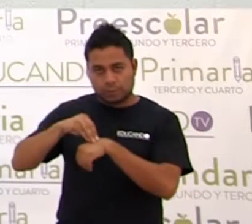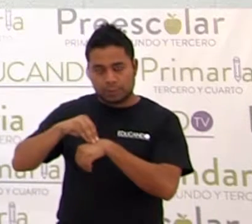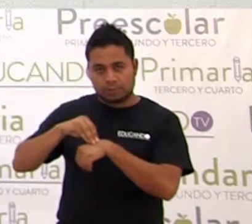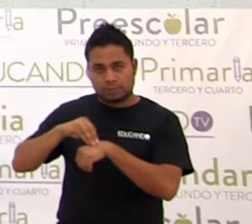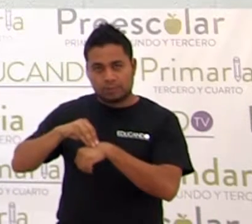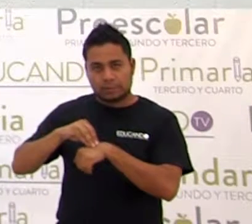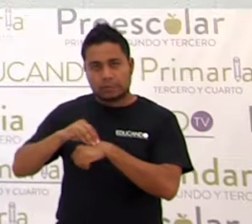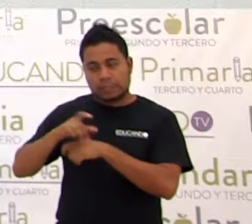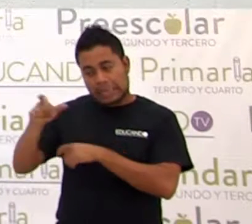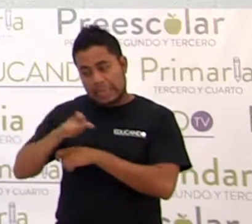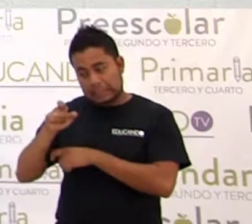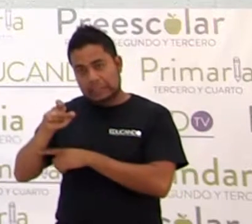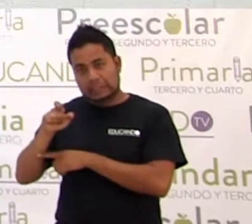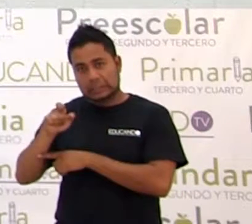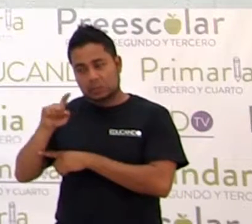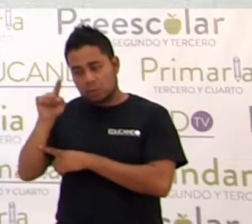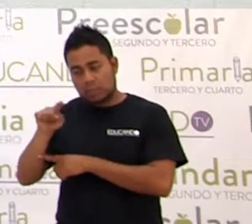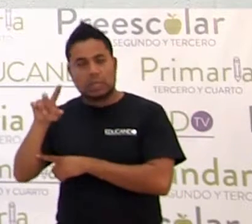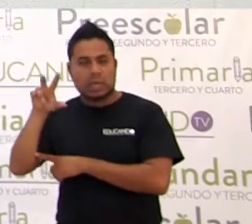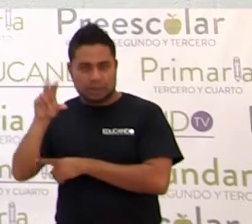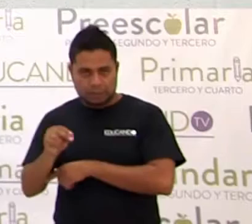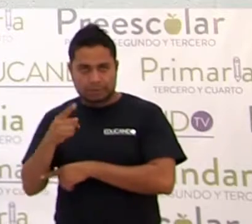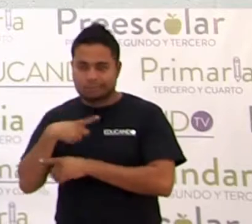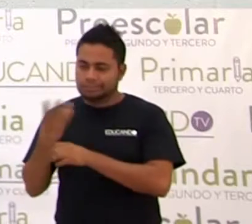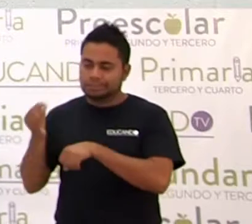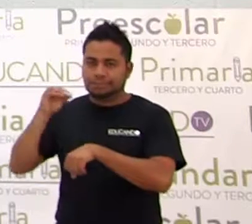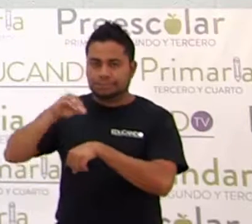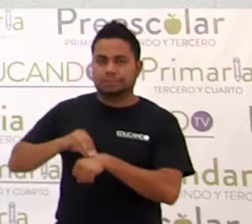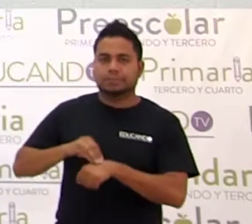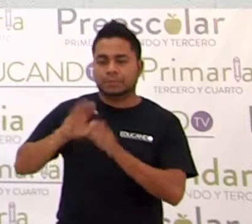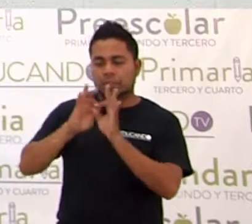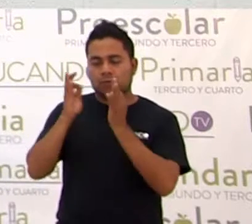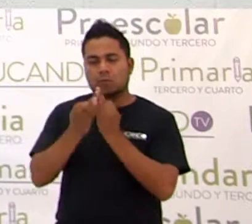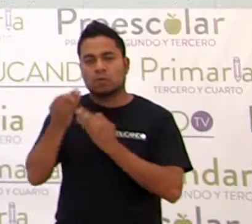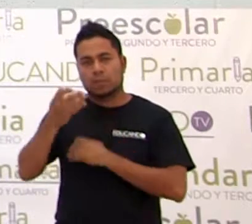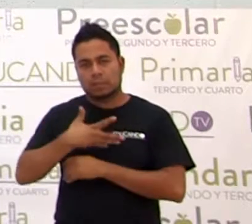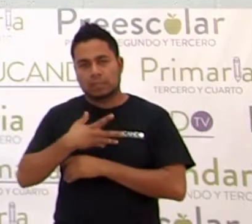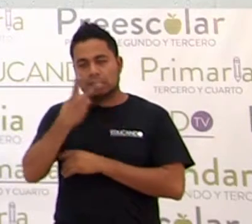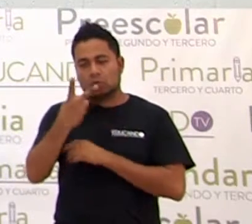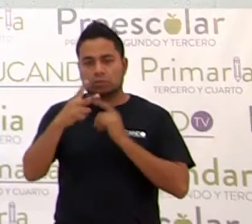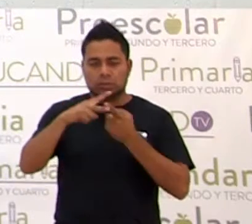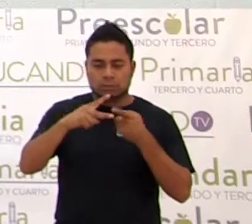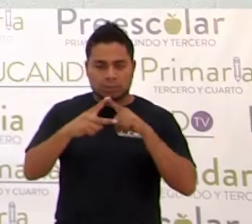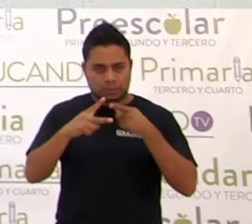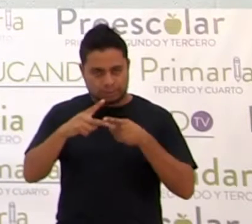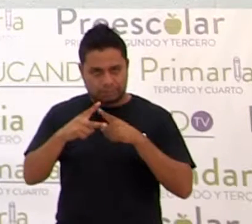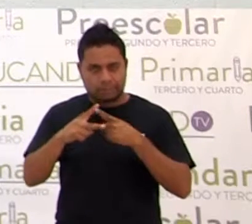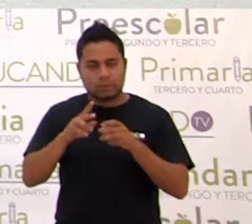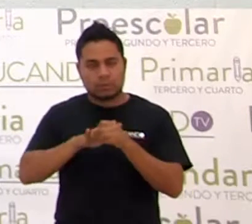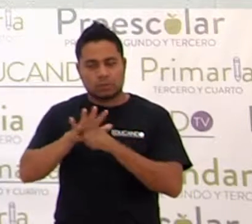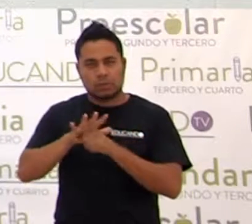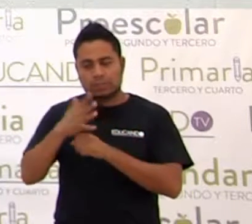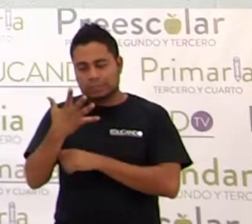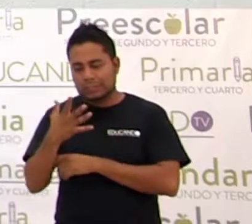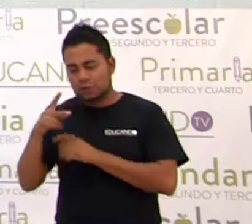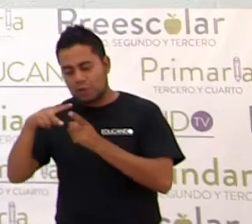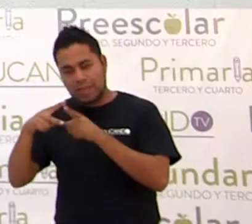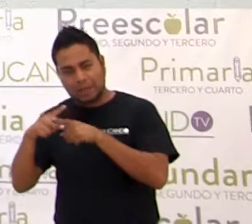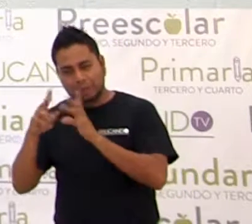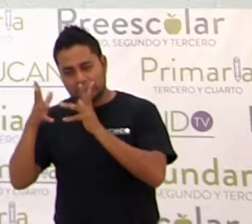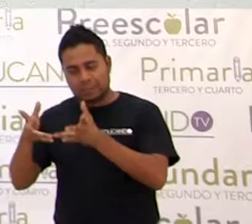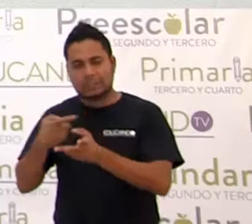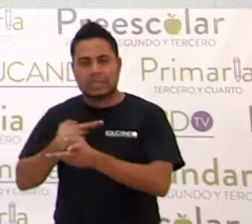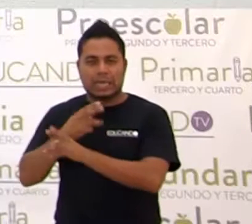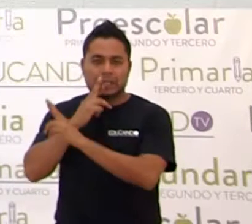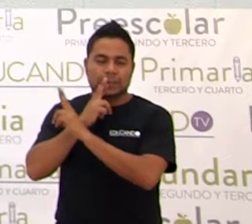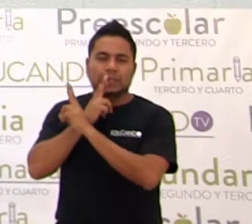en lugar de x cuadrada vamos a poner la figura que tiene 2 lados. Sería 5 ángulos. Ese es